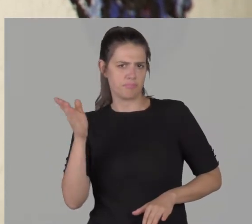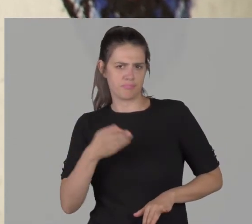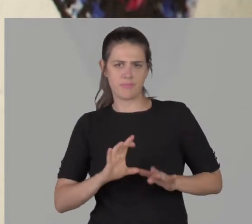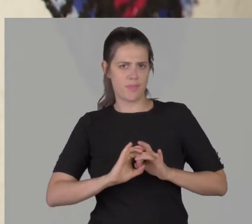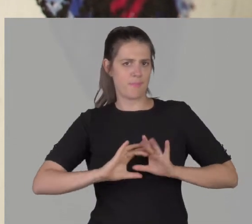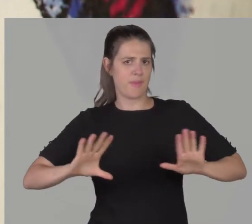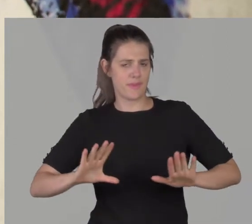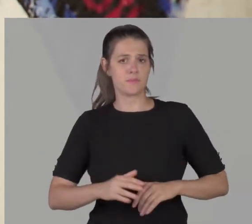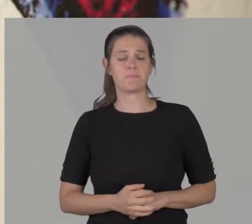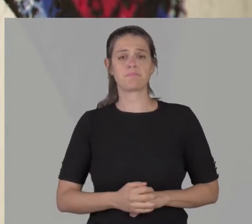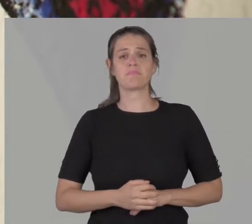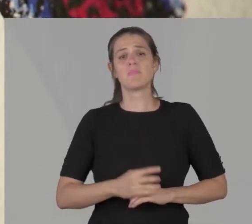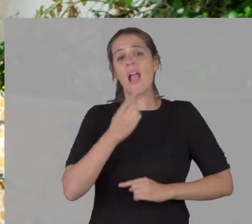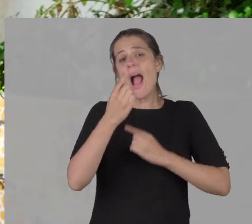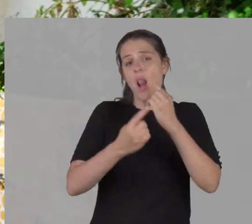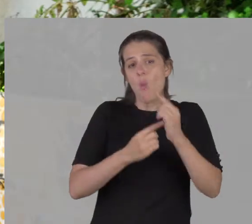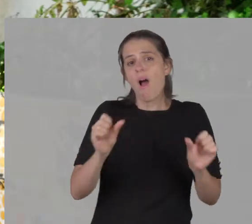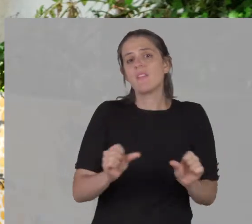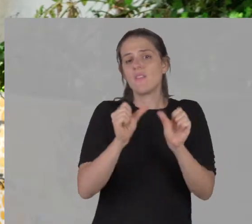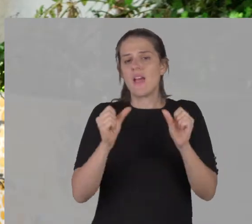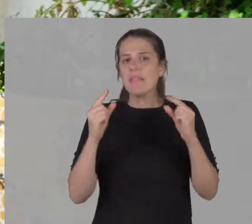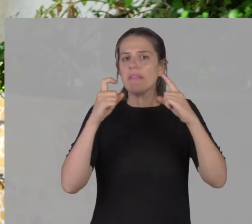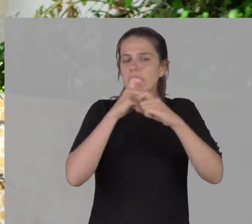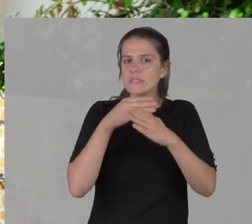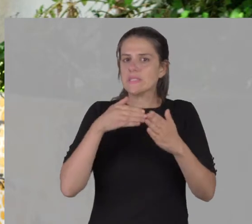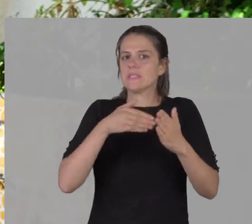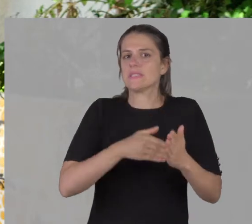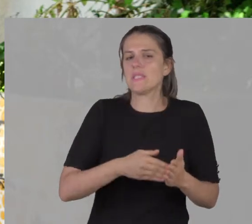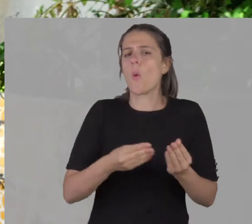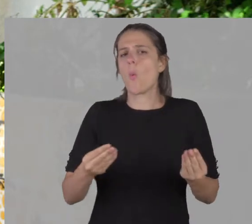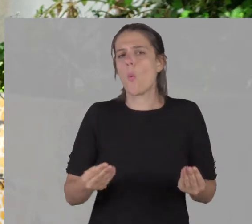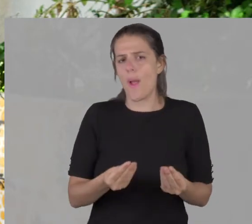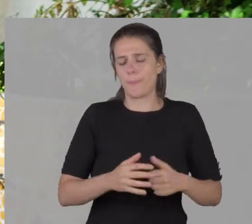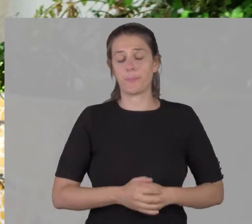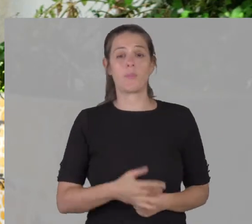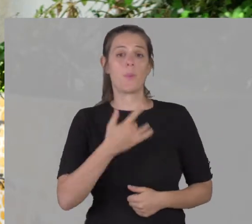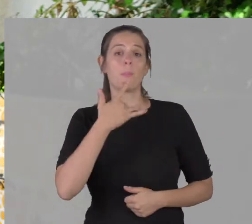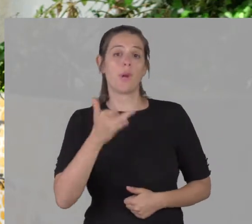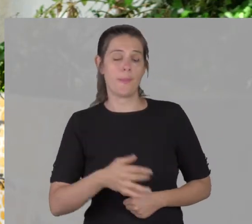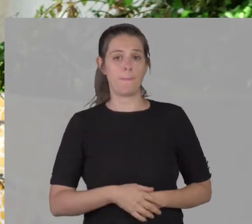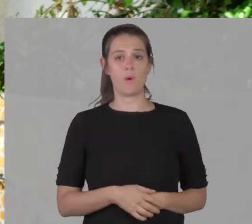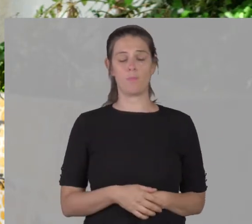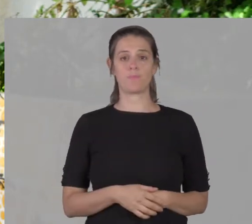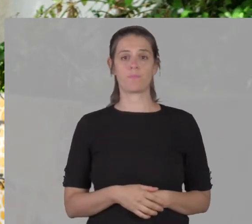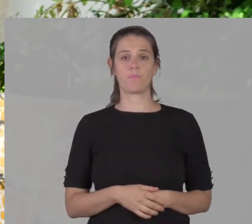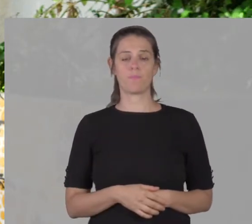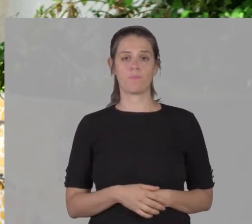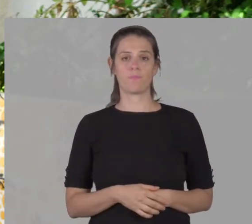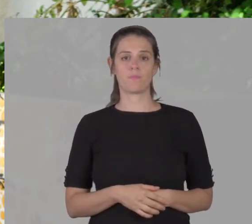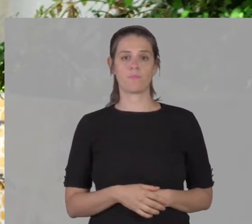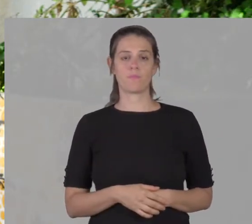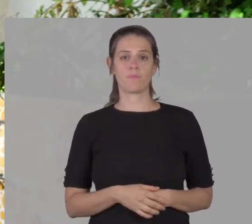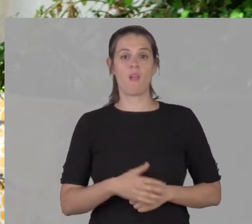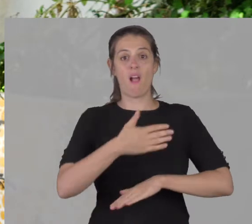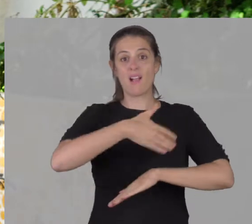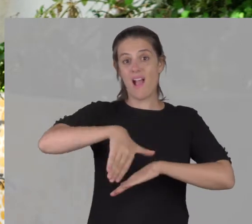casi independiente, pero las únicas actividades que me cuestan desempeñar son, por ejemplo,